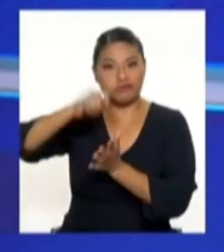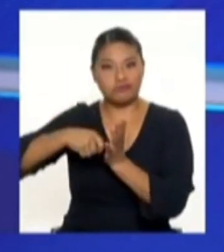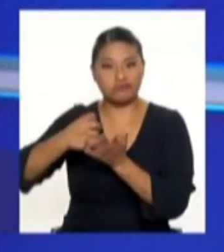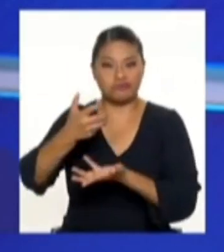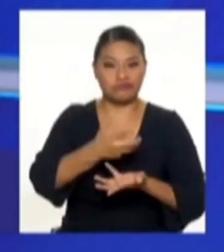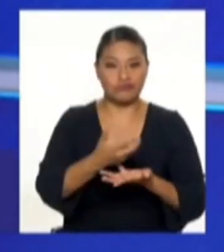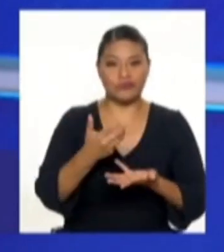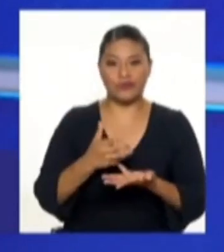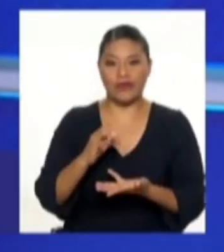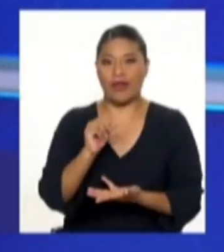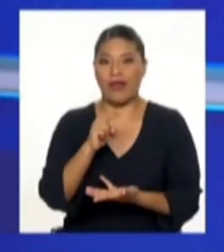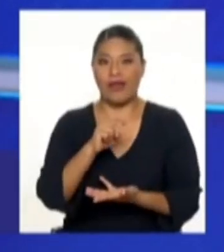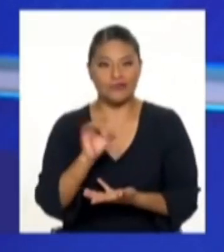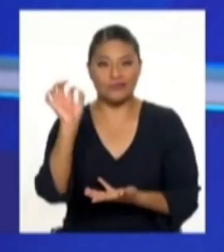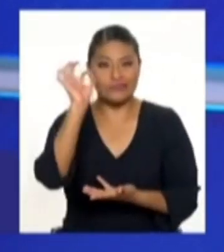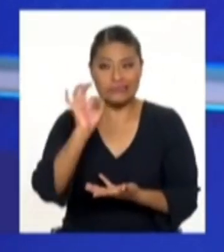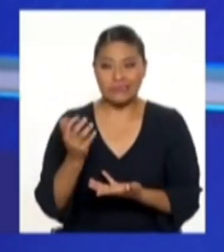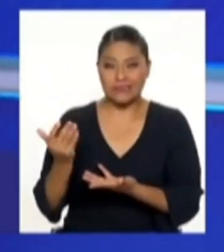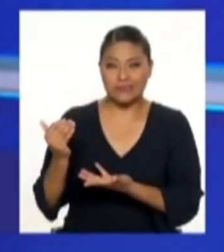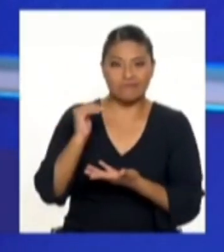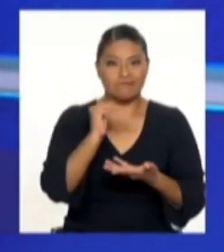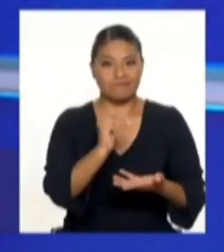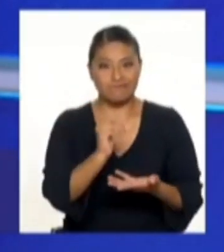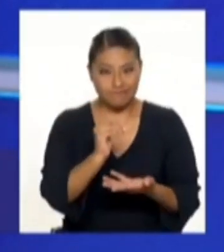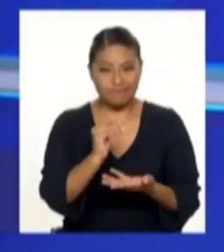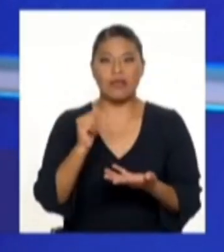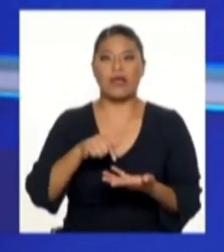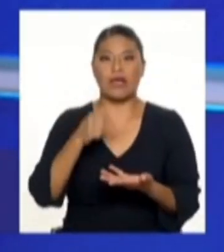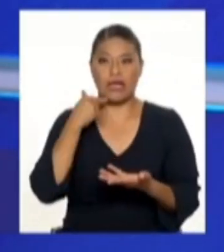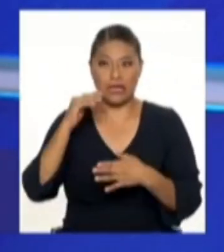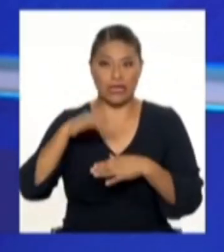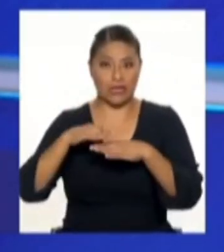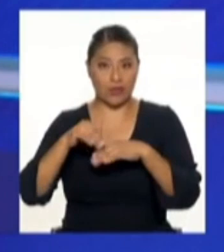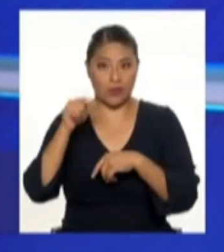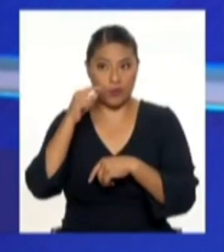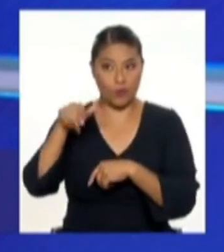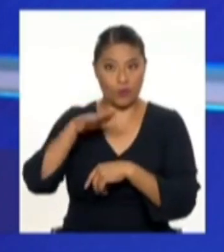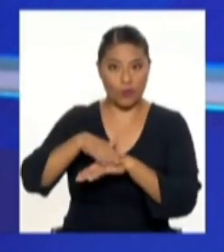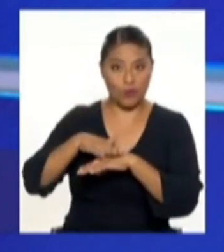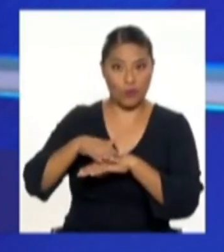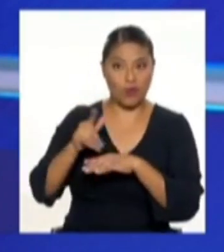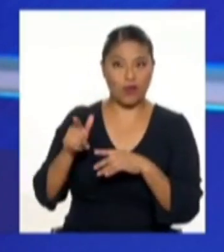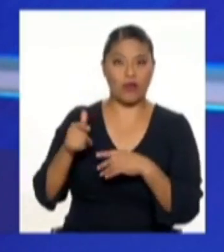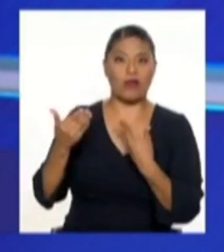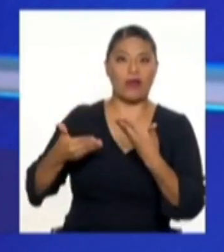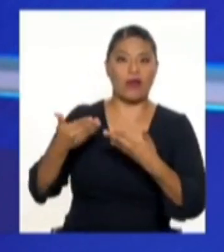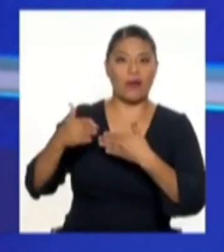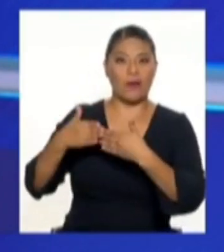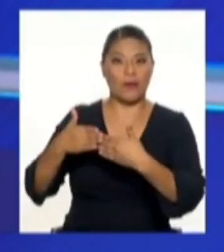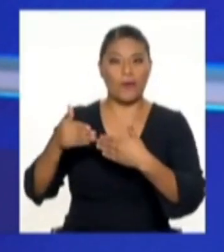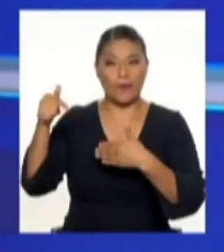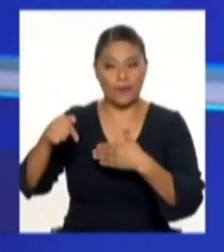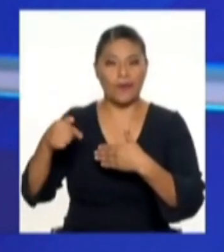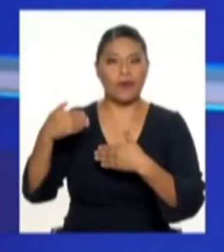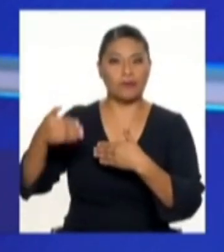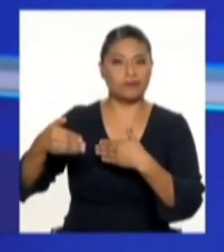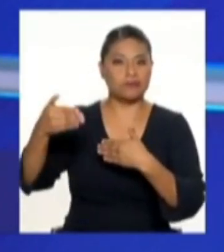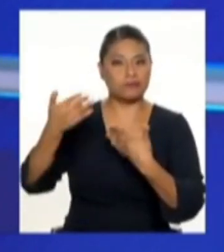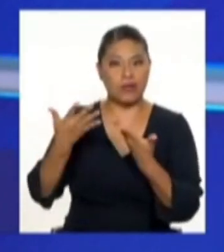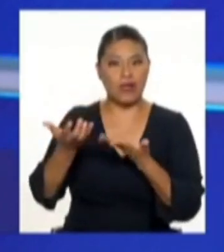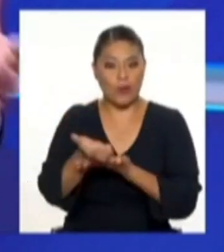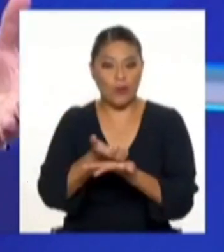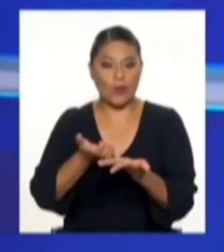y no tener regalías mineras, se ha visto rezagado respecto al plan de cierre de brechas porque no tenía una economía fluctuante adecuada